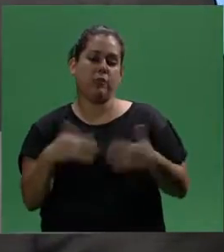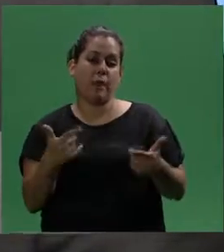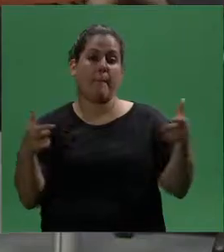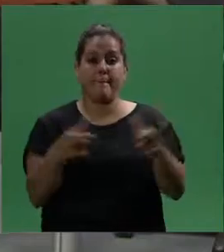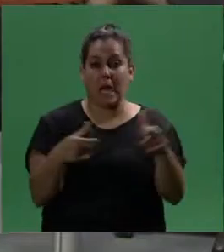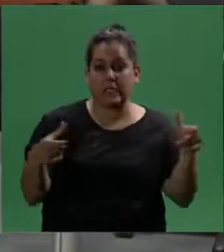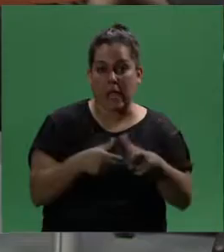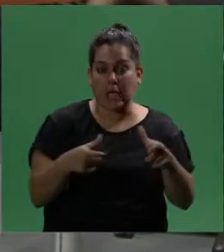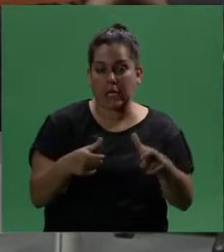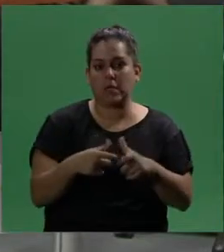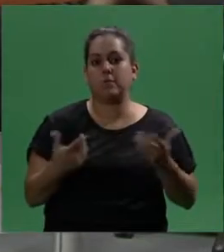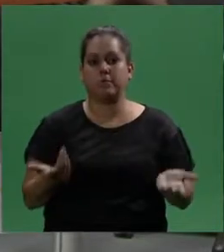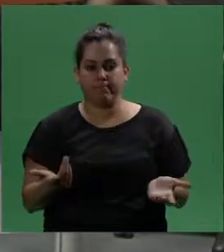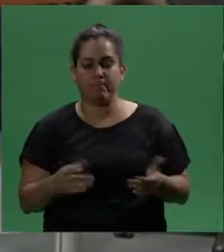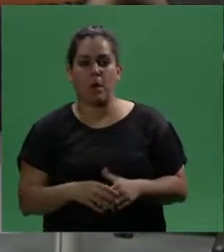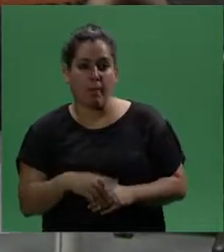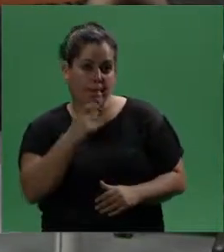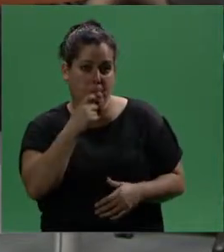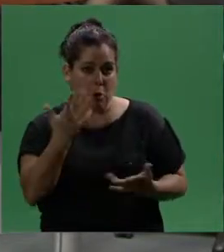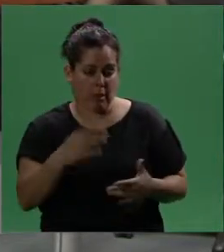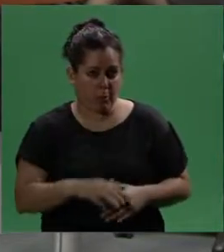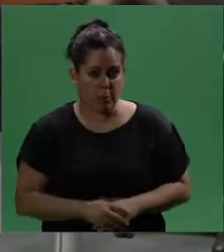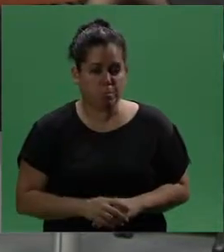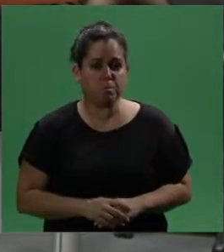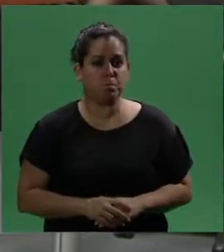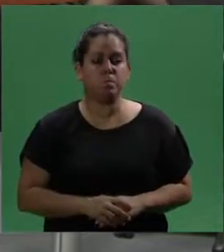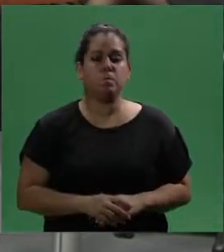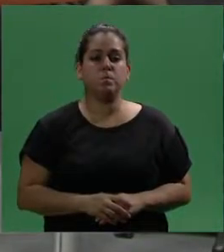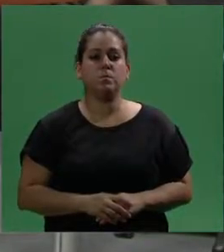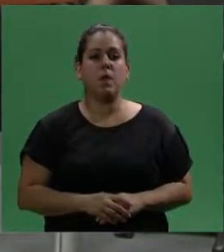llegada a sus pasajes, por ejemplo.